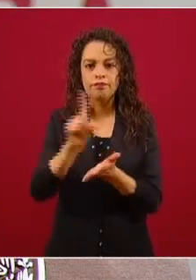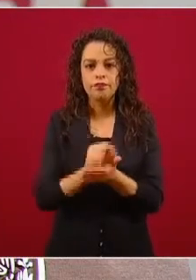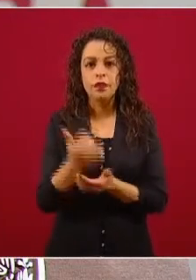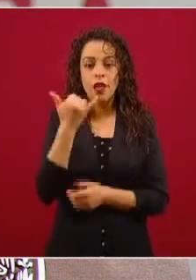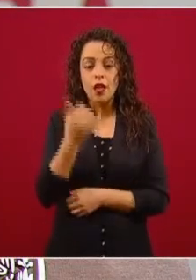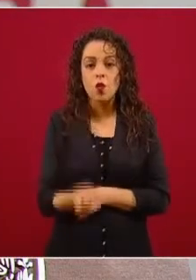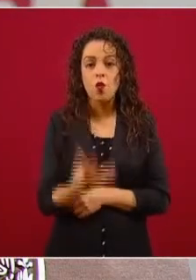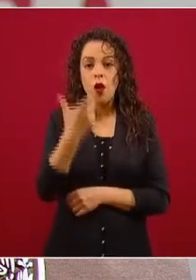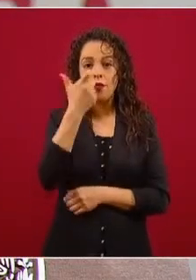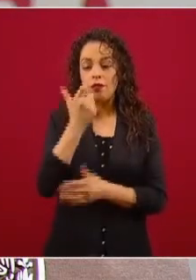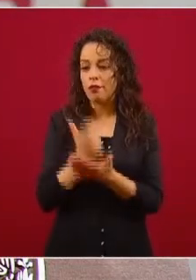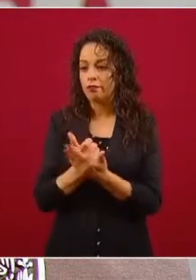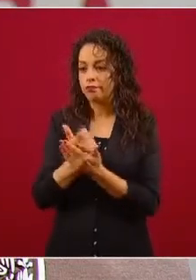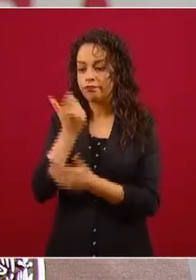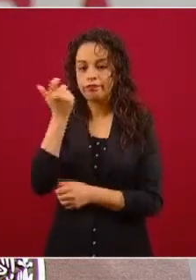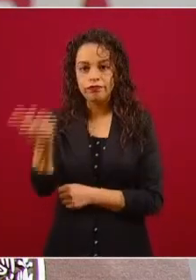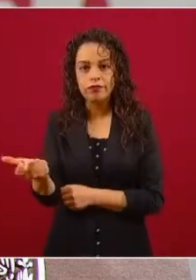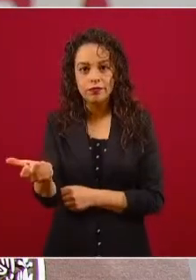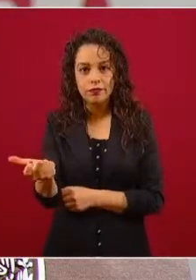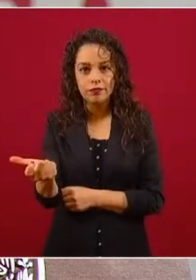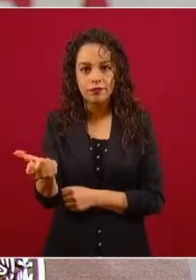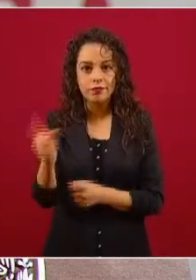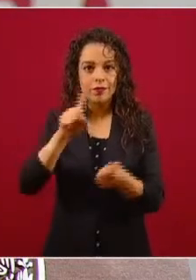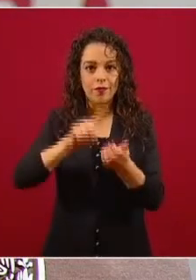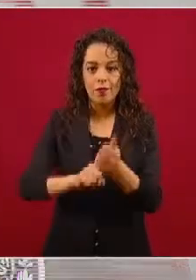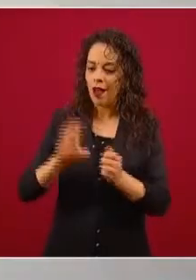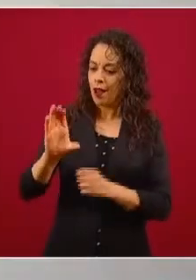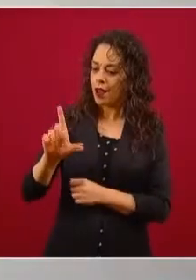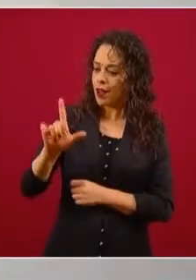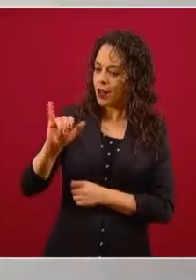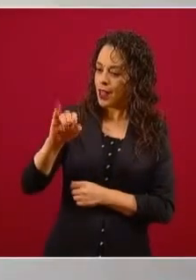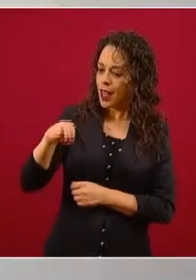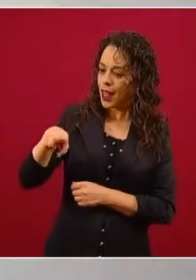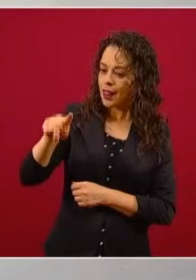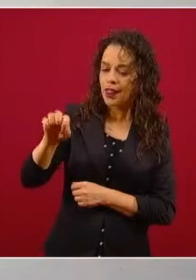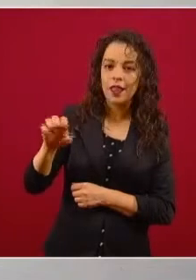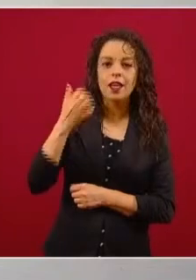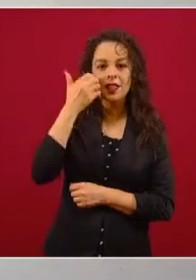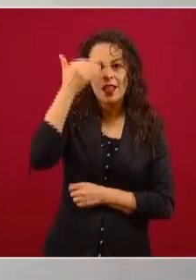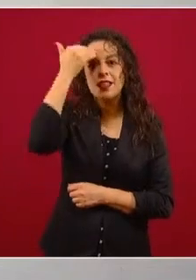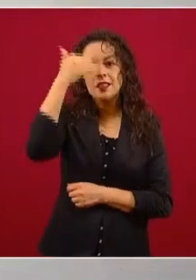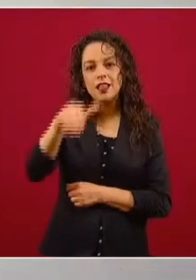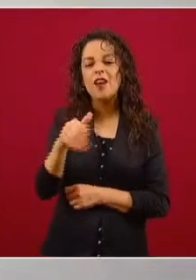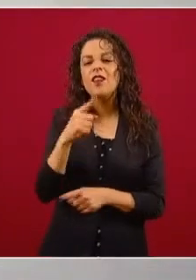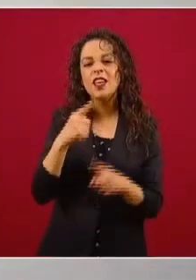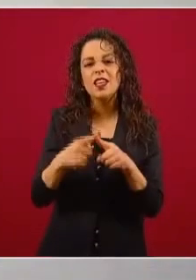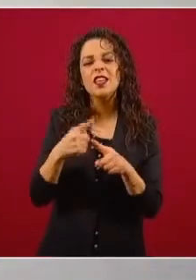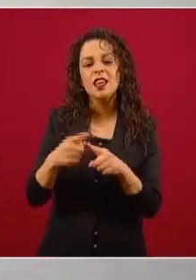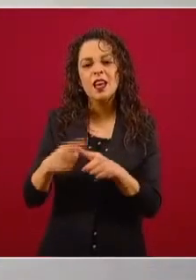en Twitter? Es decir,